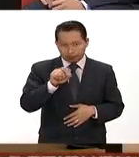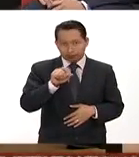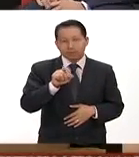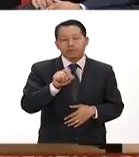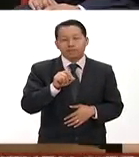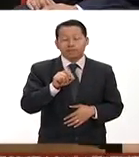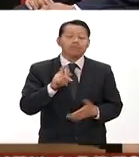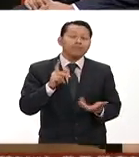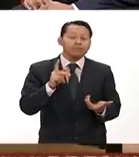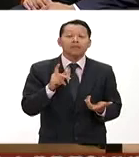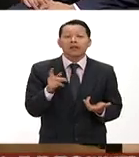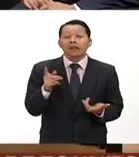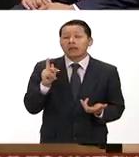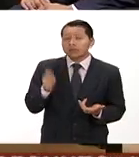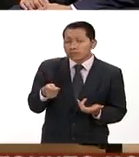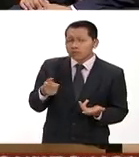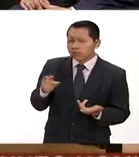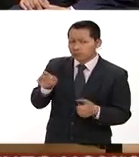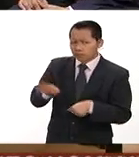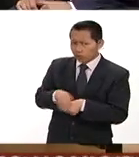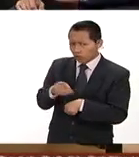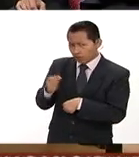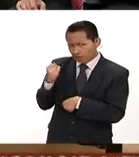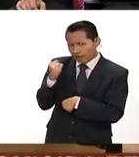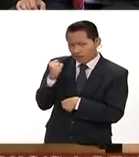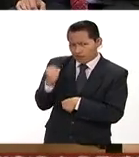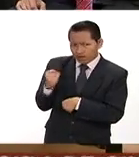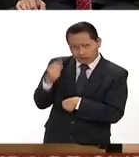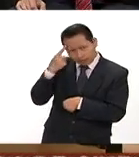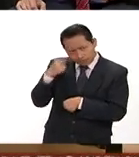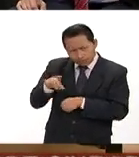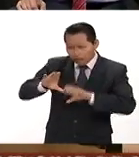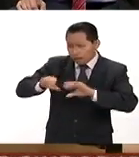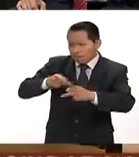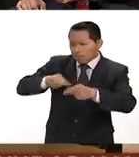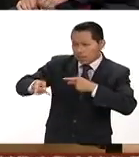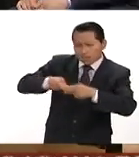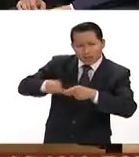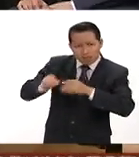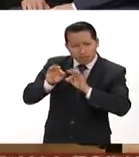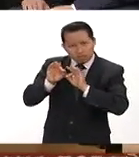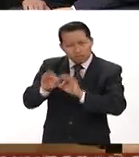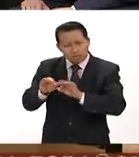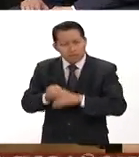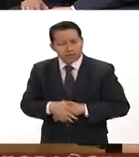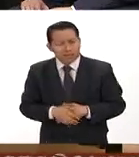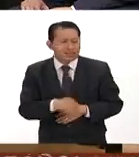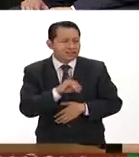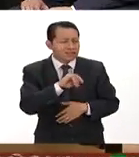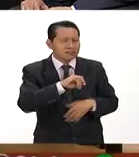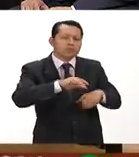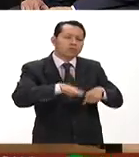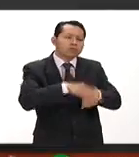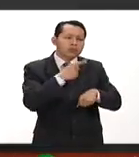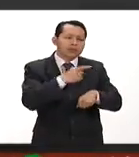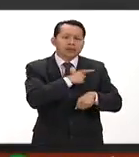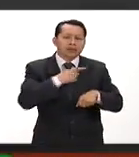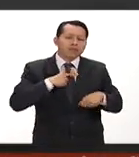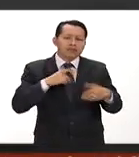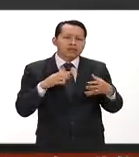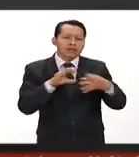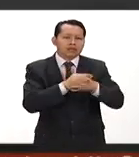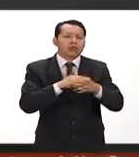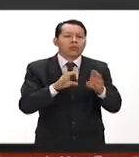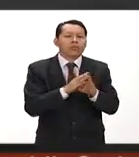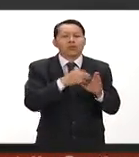exactamente me imagino que por la rigurosidad que existe en preparar este tipo de elementos ¿no? sí porque se tiene que ir muy de la mano casi